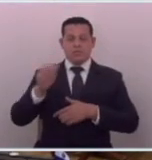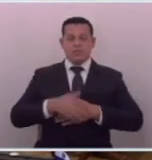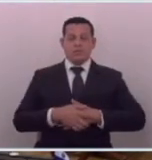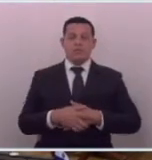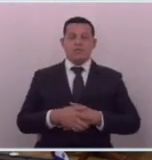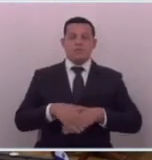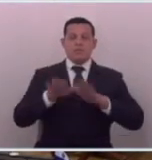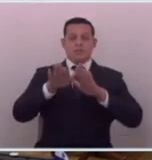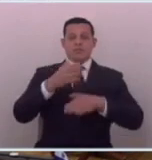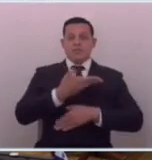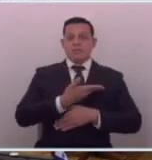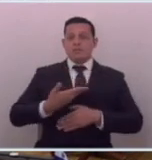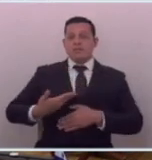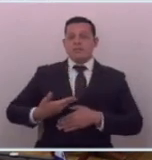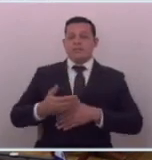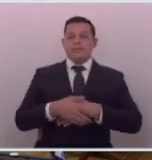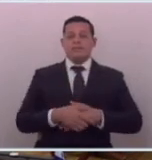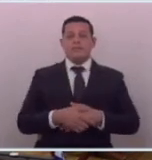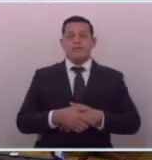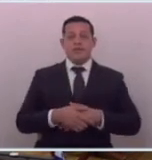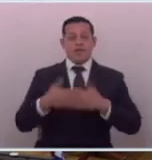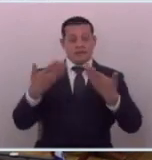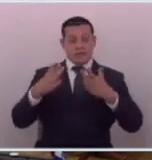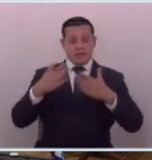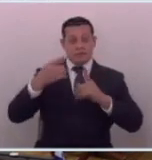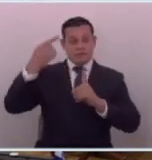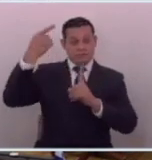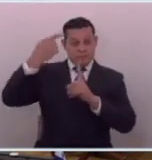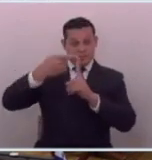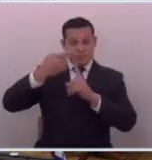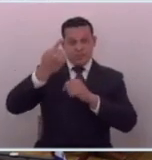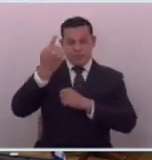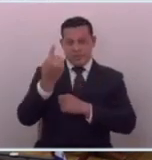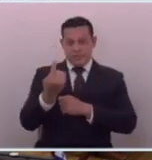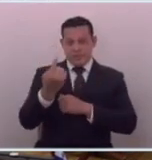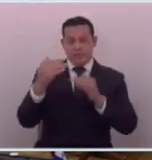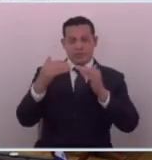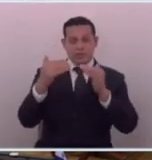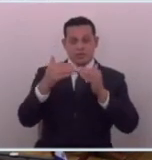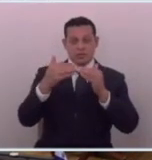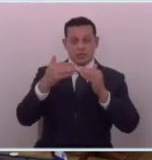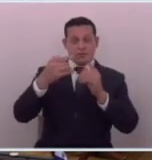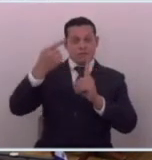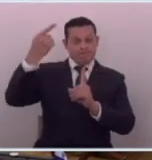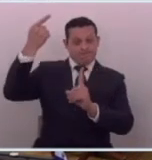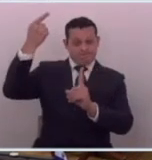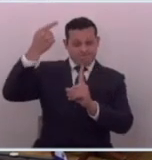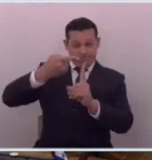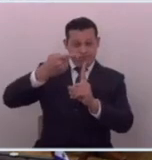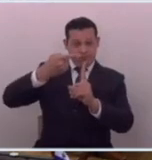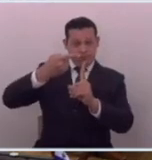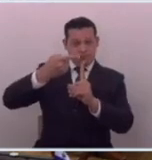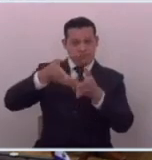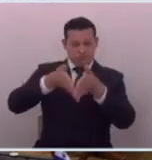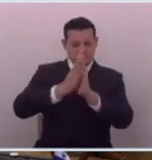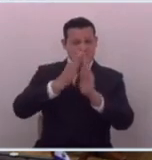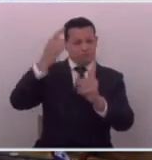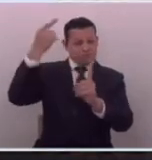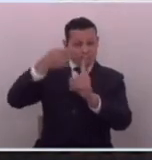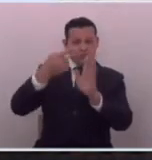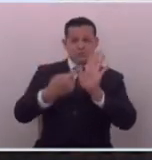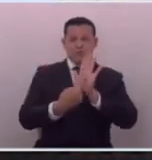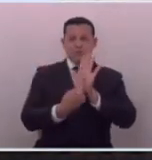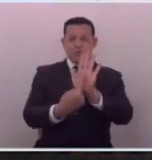gracias presidente bueno ya que está exigente alguien también le voy a exigir que